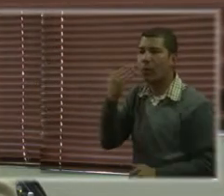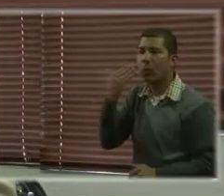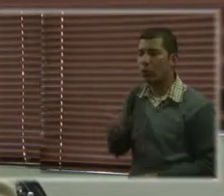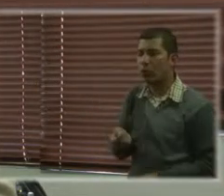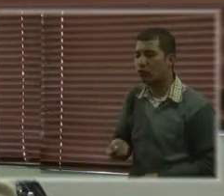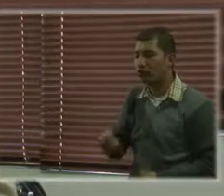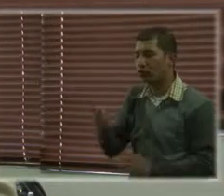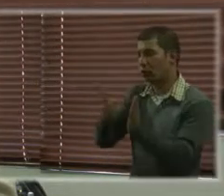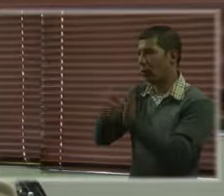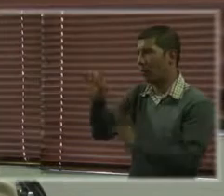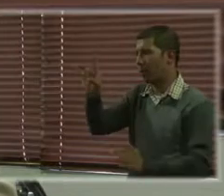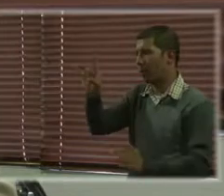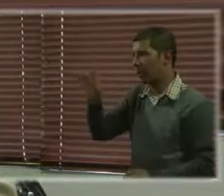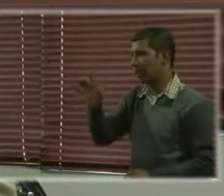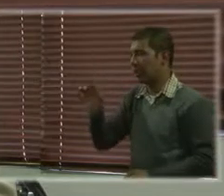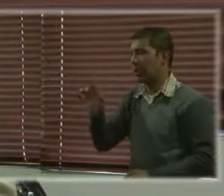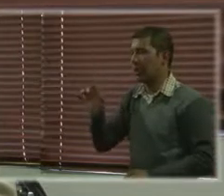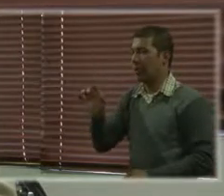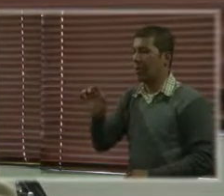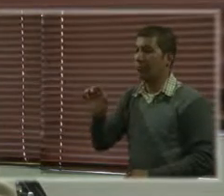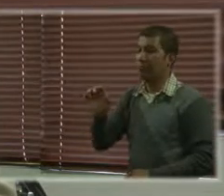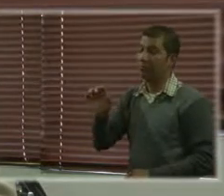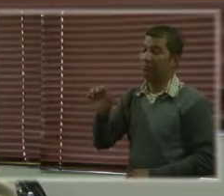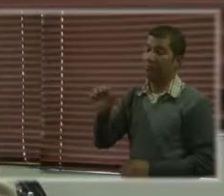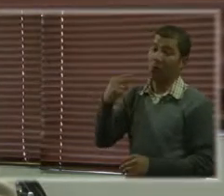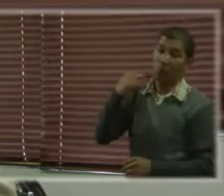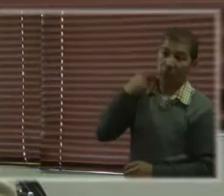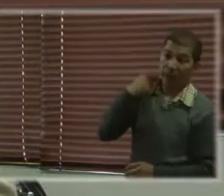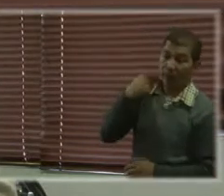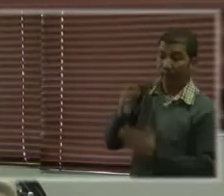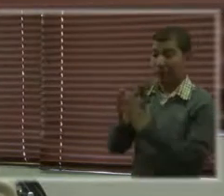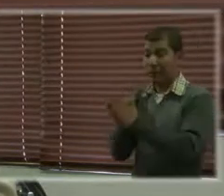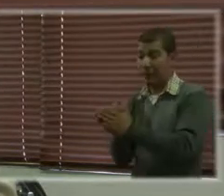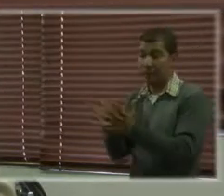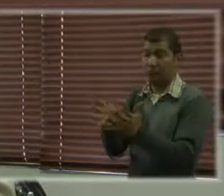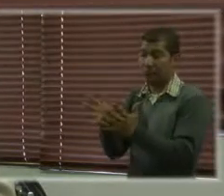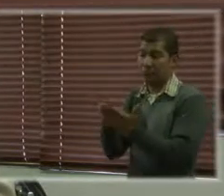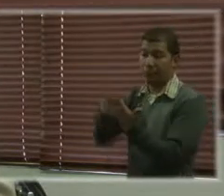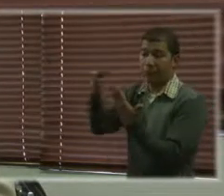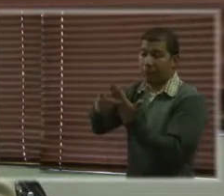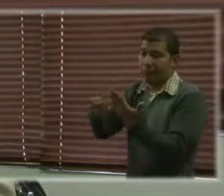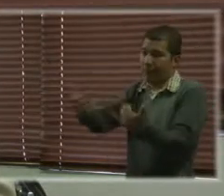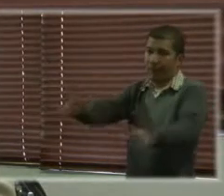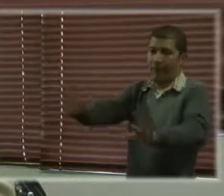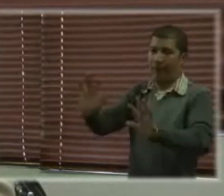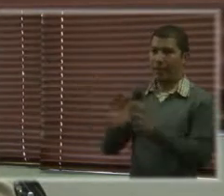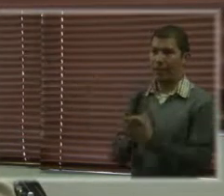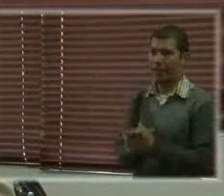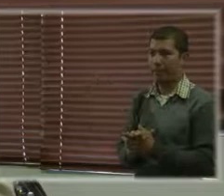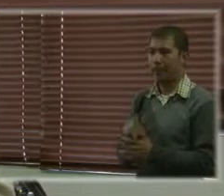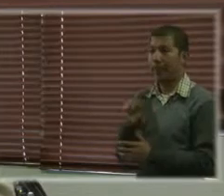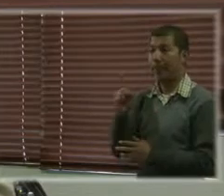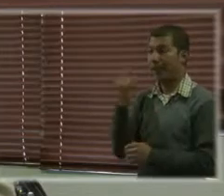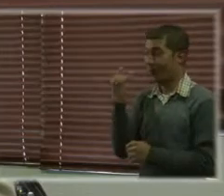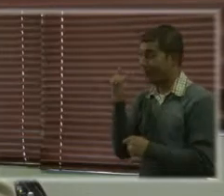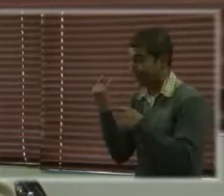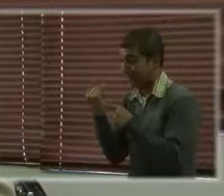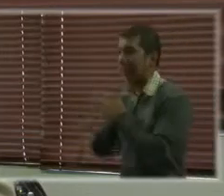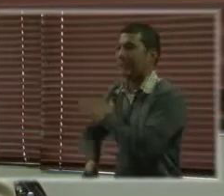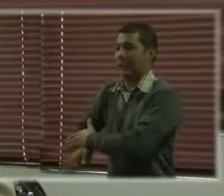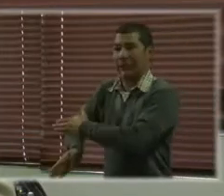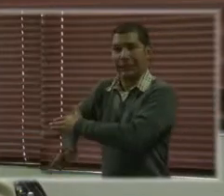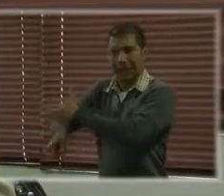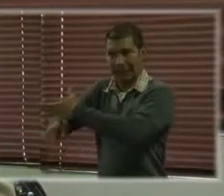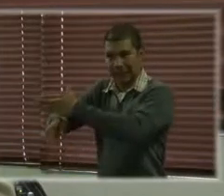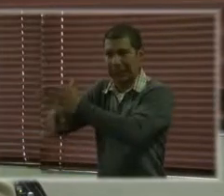continúa, y la idea es que en estas instancias internacionales donde se está haciendo incidencia se